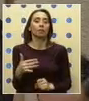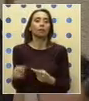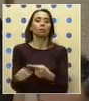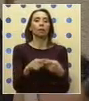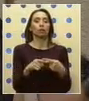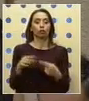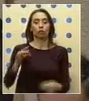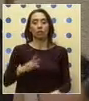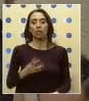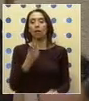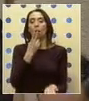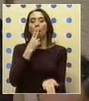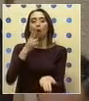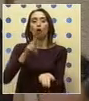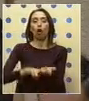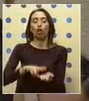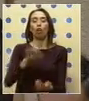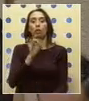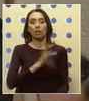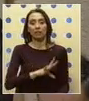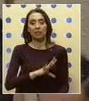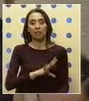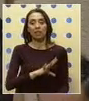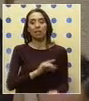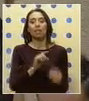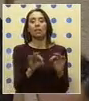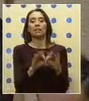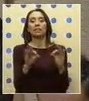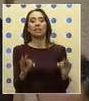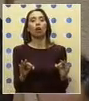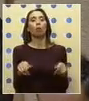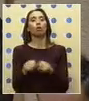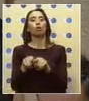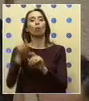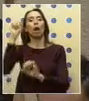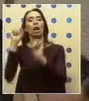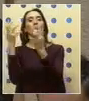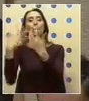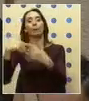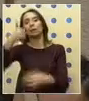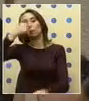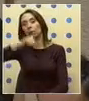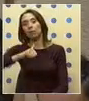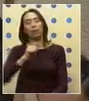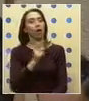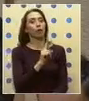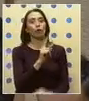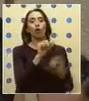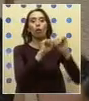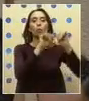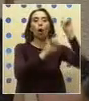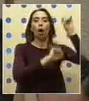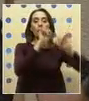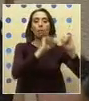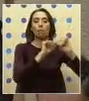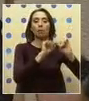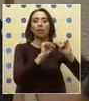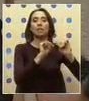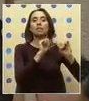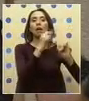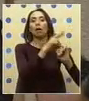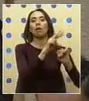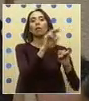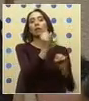sociedad chilena, porque Correos de Chile se ha comportado más bien como una empresa privada que como una empresa autónoma del Estado.